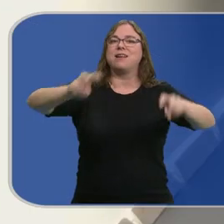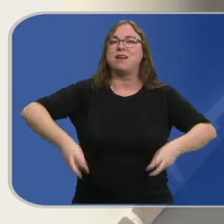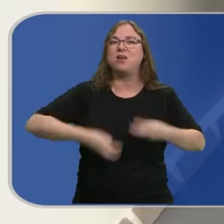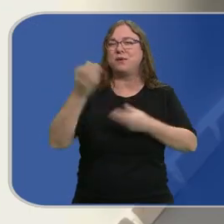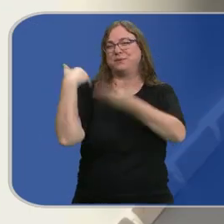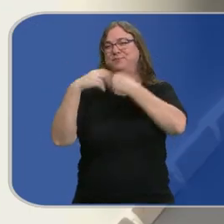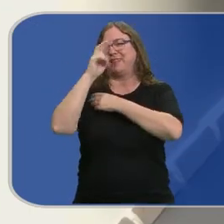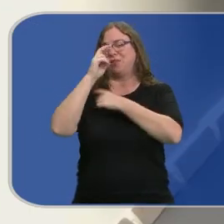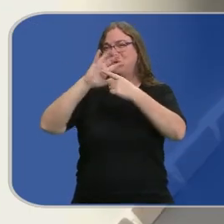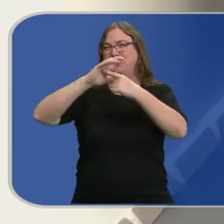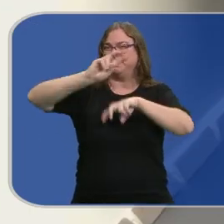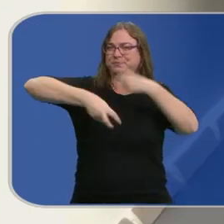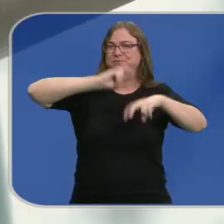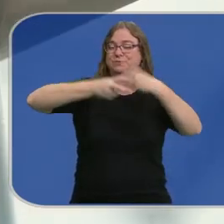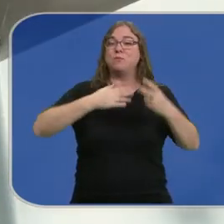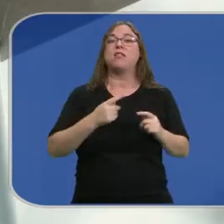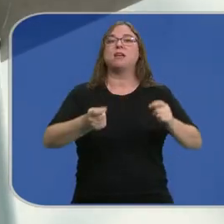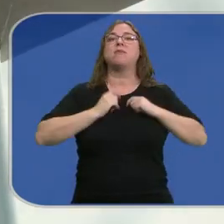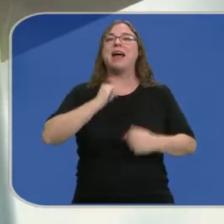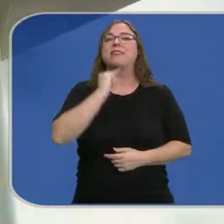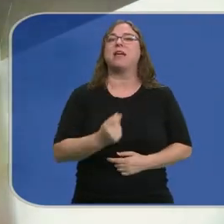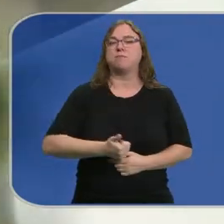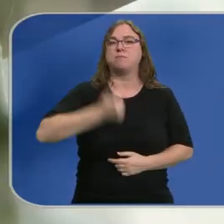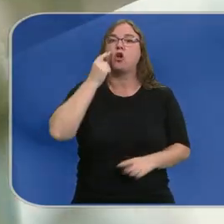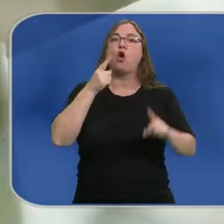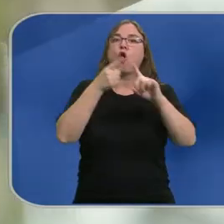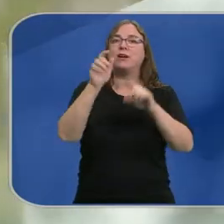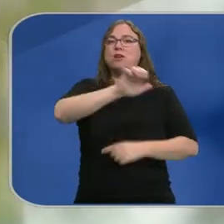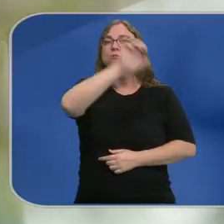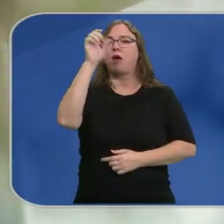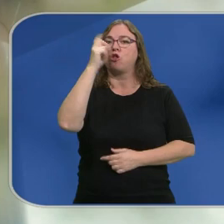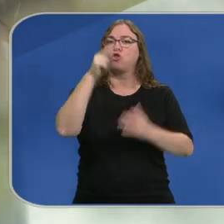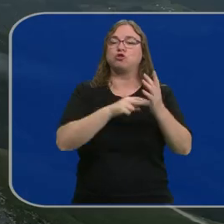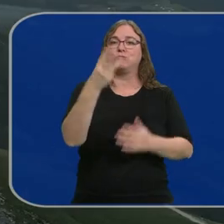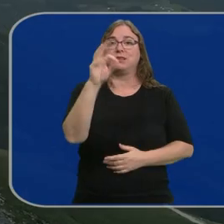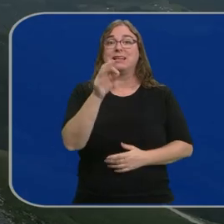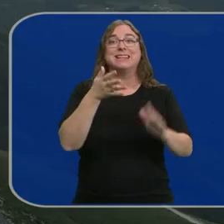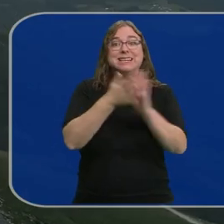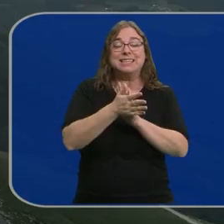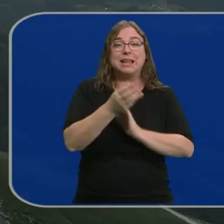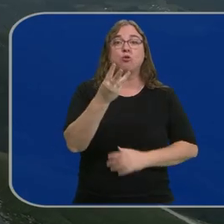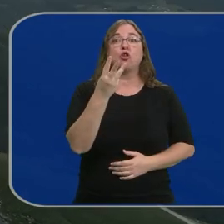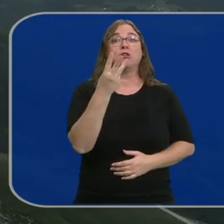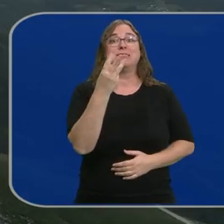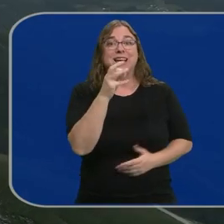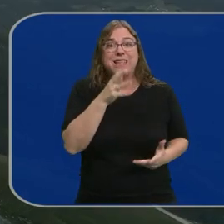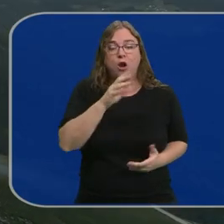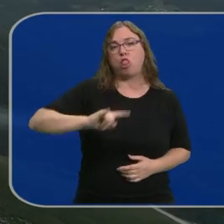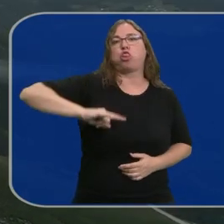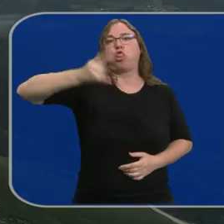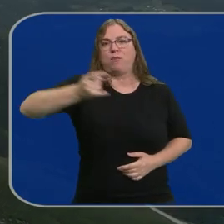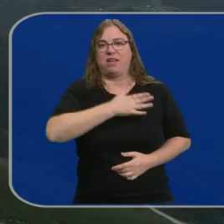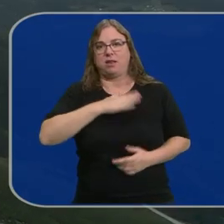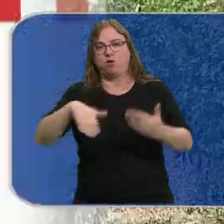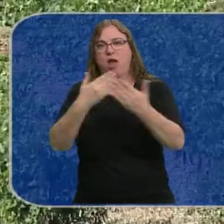parques más antiguos. Eso permitirá más producción eléctrica y acercarse al objetivo europeo de 2030, duplicar los 30 gigavatios actuales.